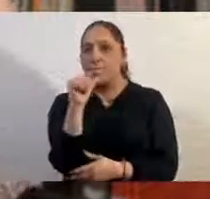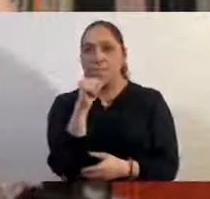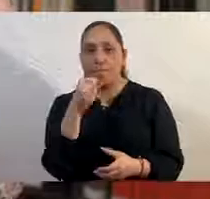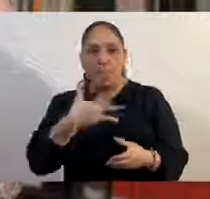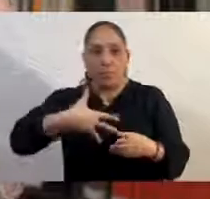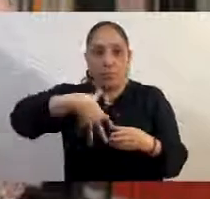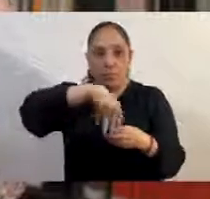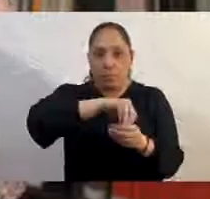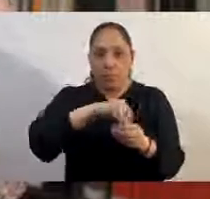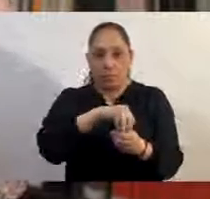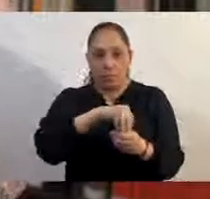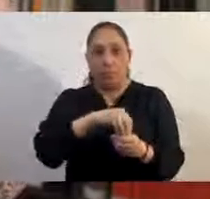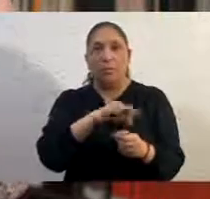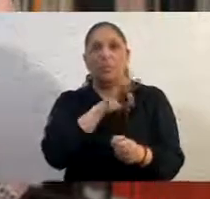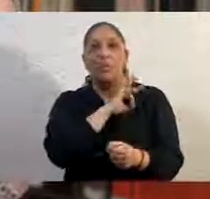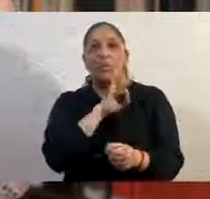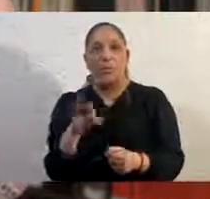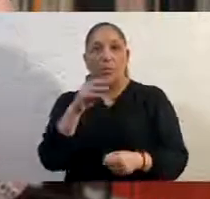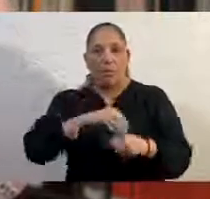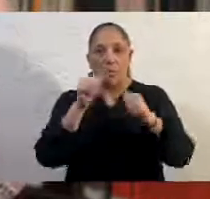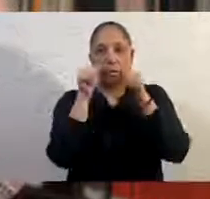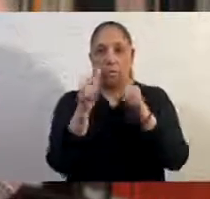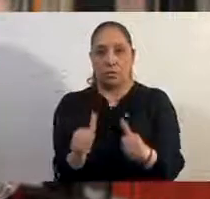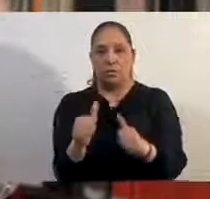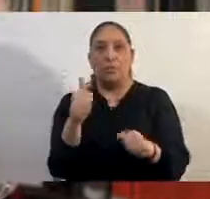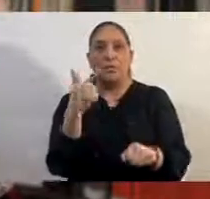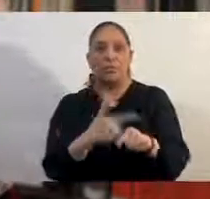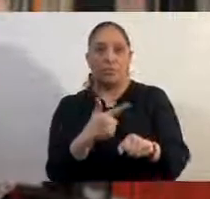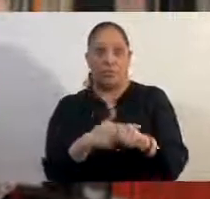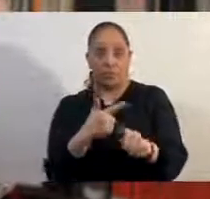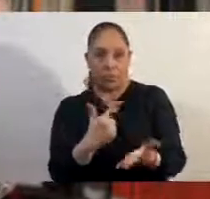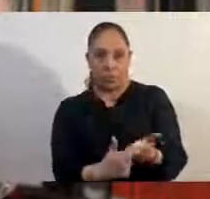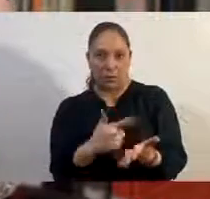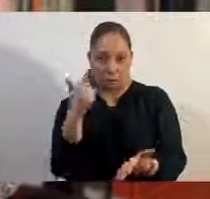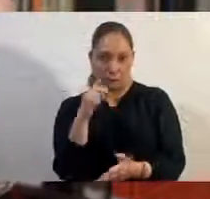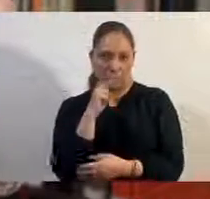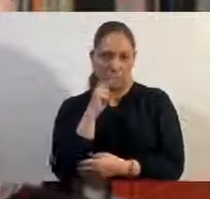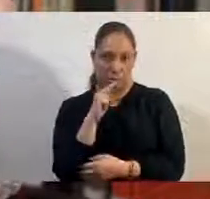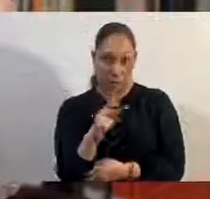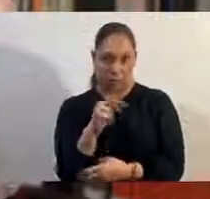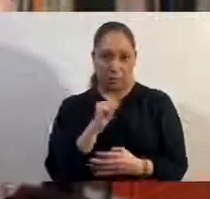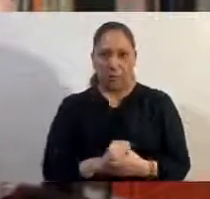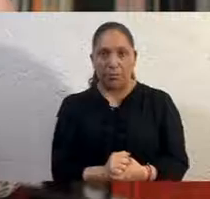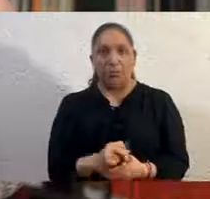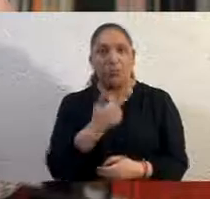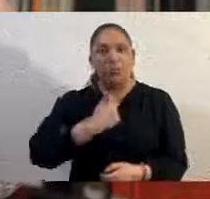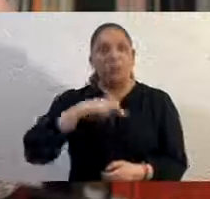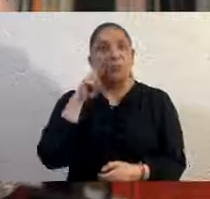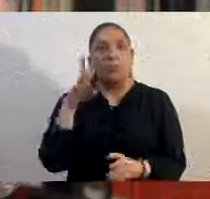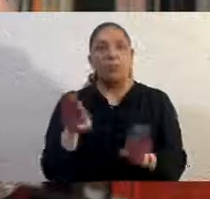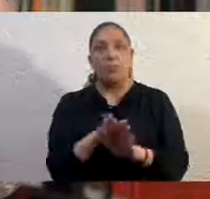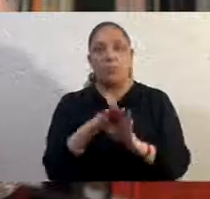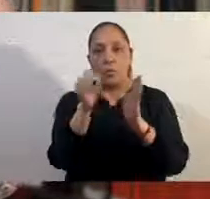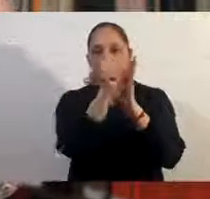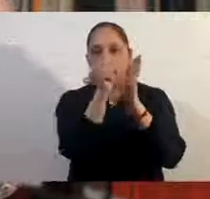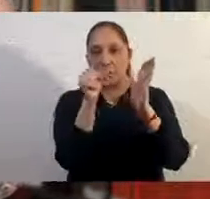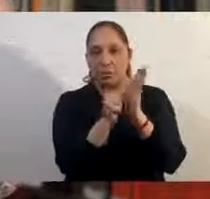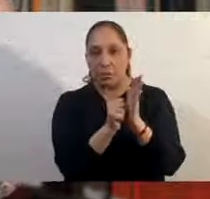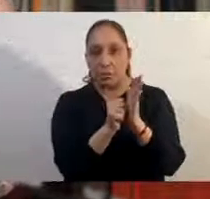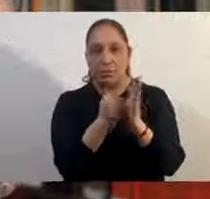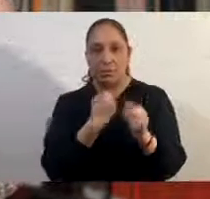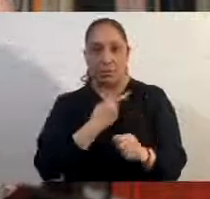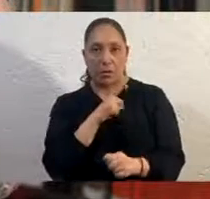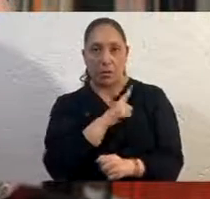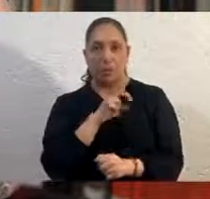atender a los enfermos graves lo mejor posible. Hemos visto como sistemas de salud en mejores condiciones que el nuestro